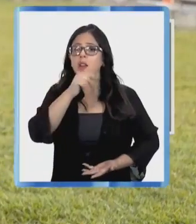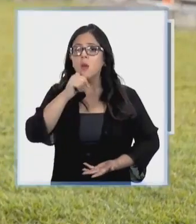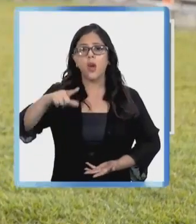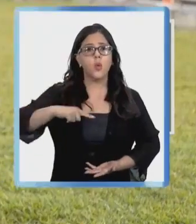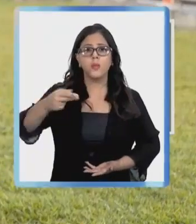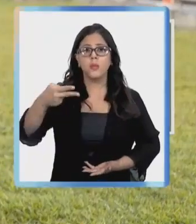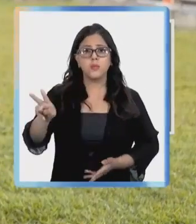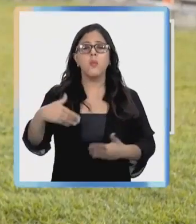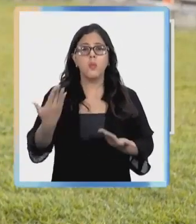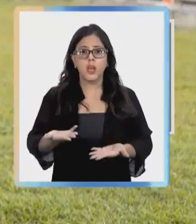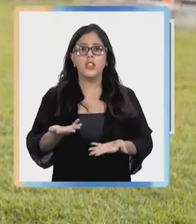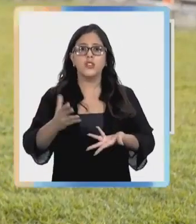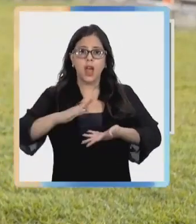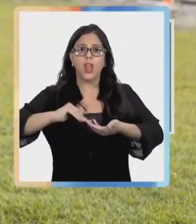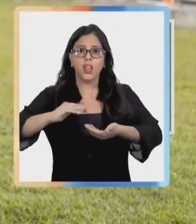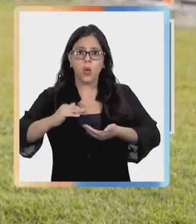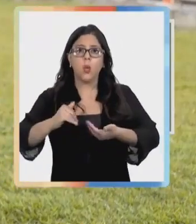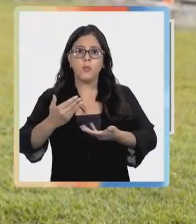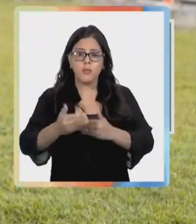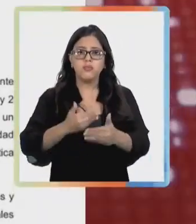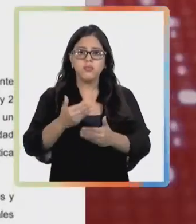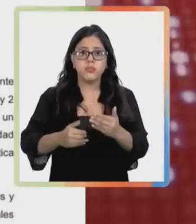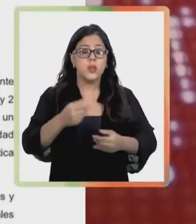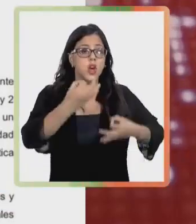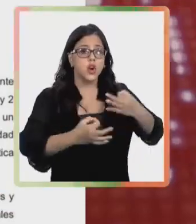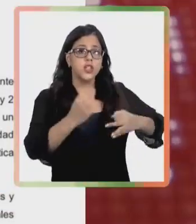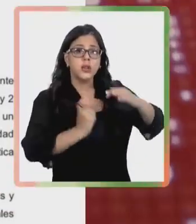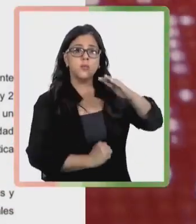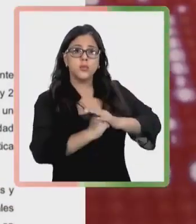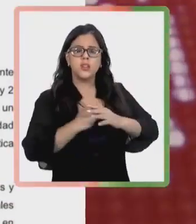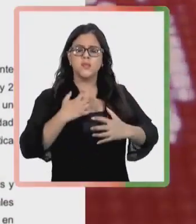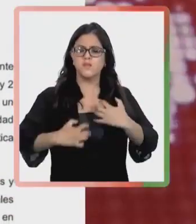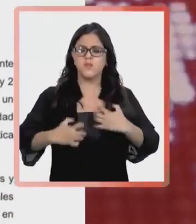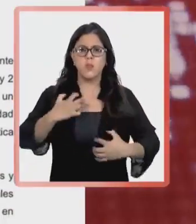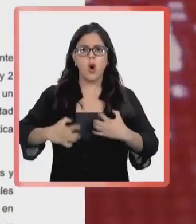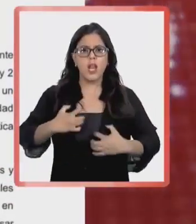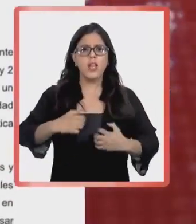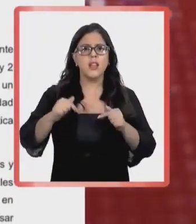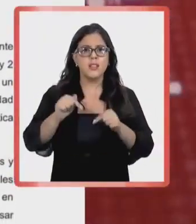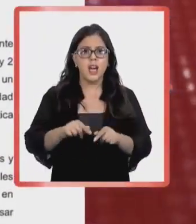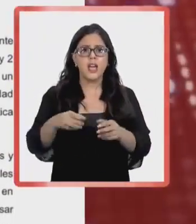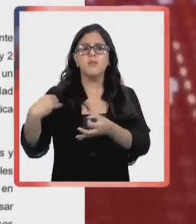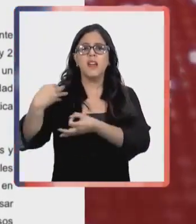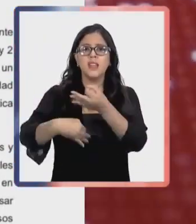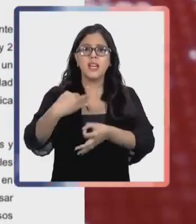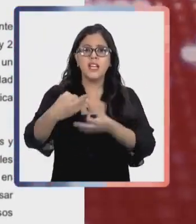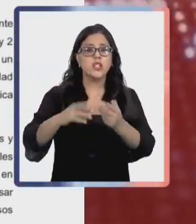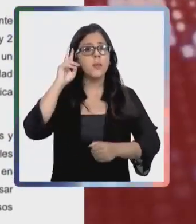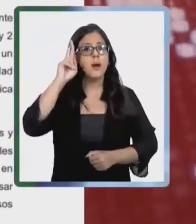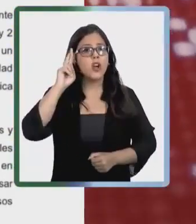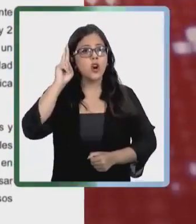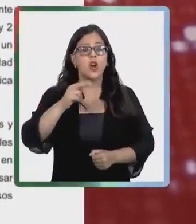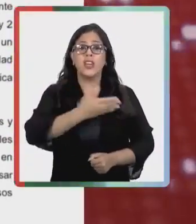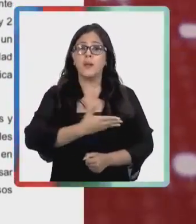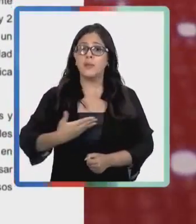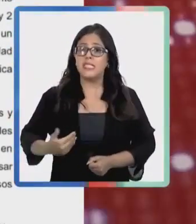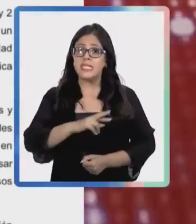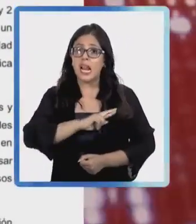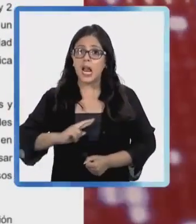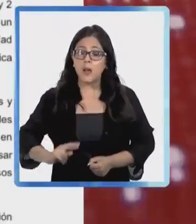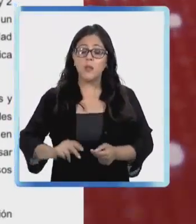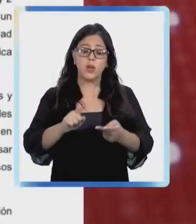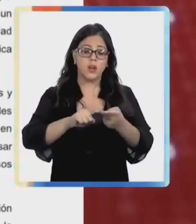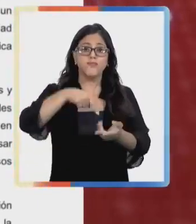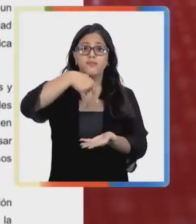y por eso hemos llevado adelante este indulto. La Corte Suprema reaccionó con molestia y emitió una declaración para recordar que ni el